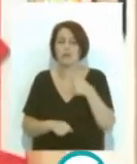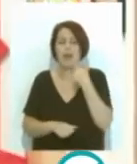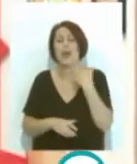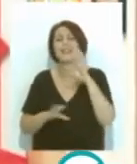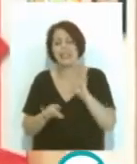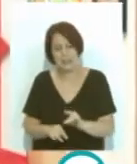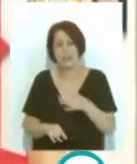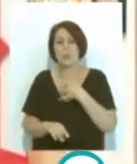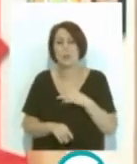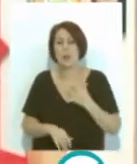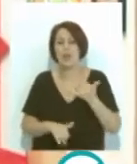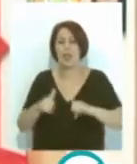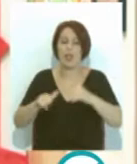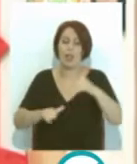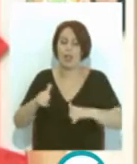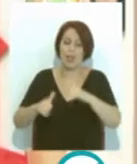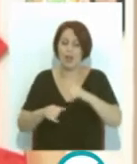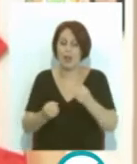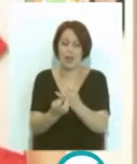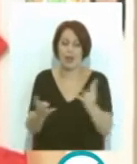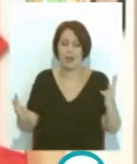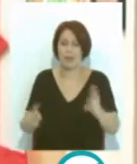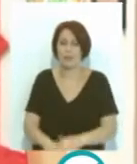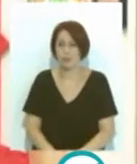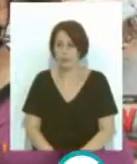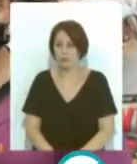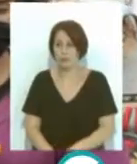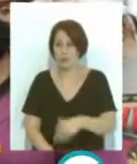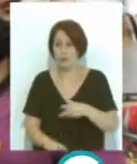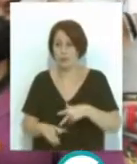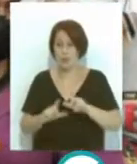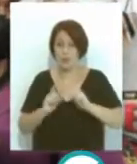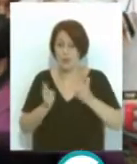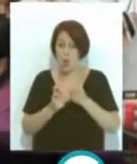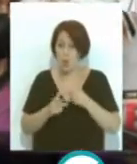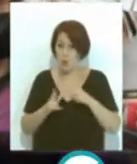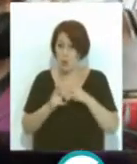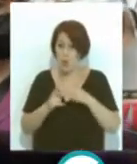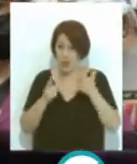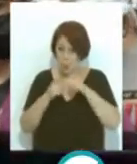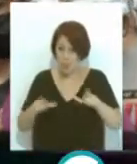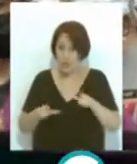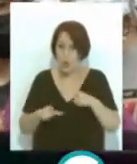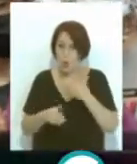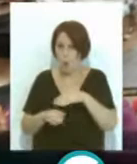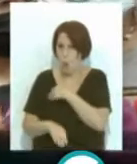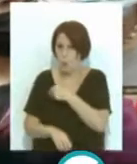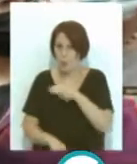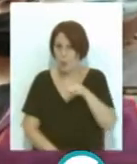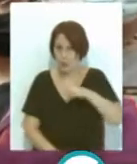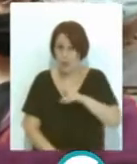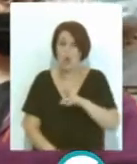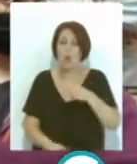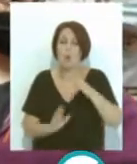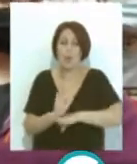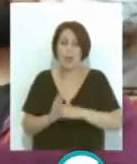puedan mostrarlo y agradar con su representación Entrar dentro del ámbito sociolingüístico del curso de PEMAR que es un programa de